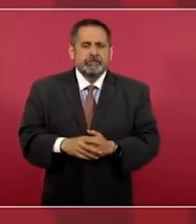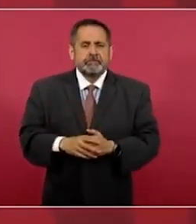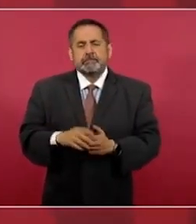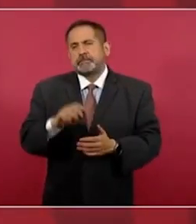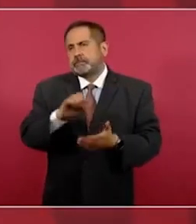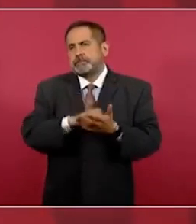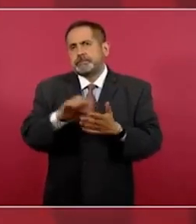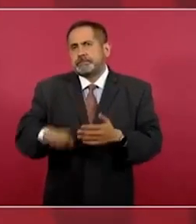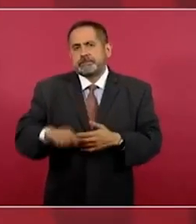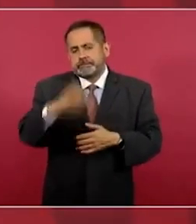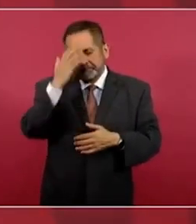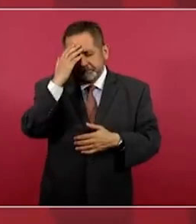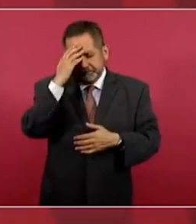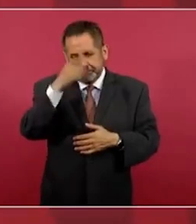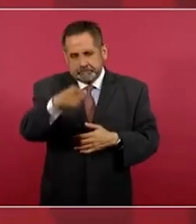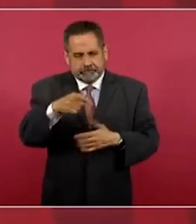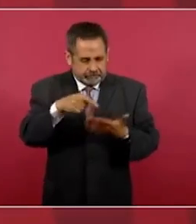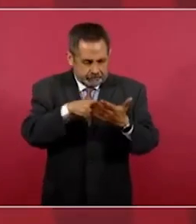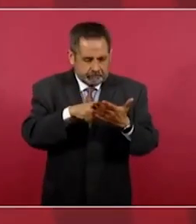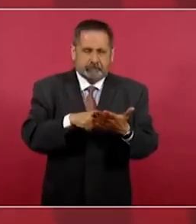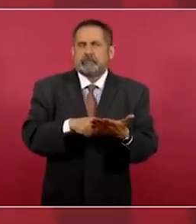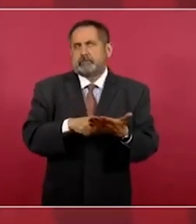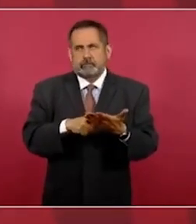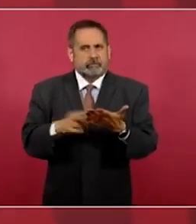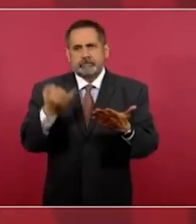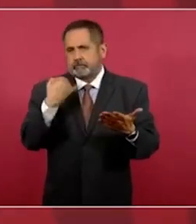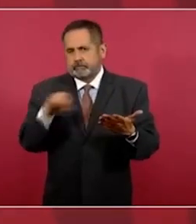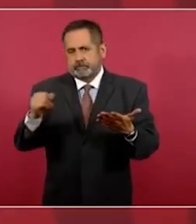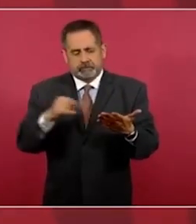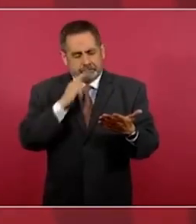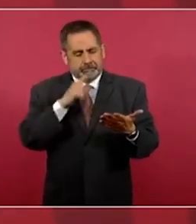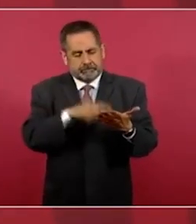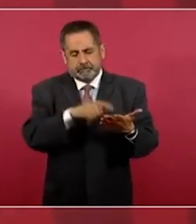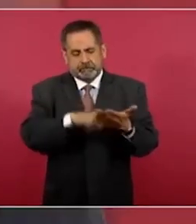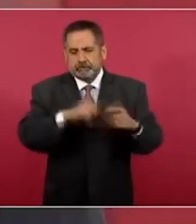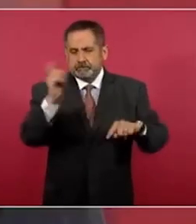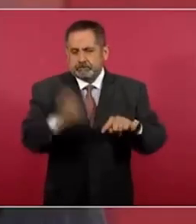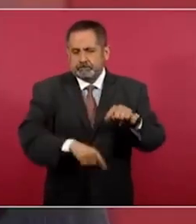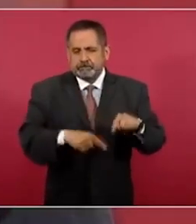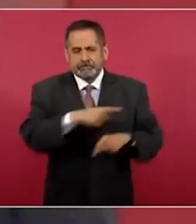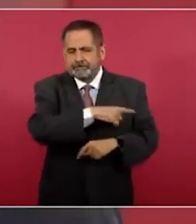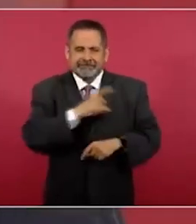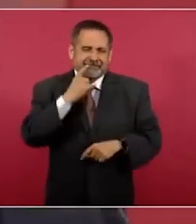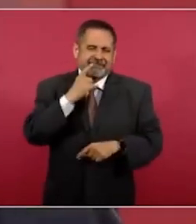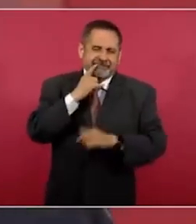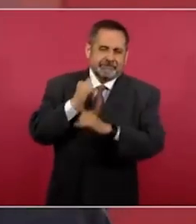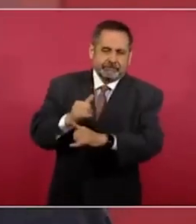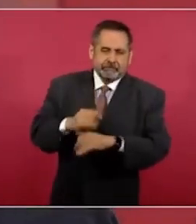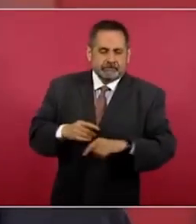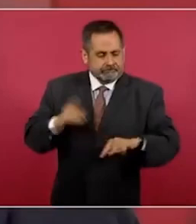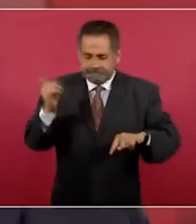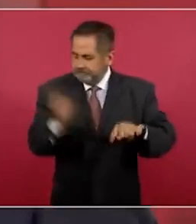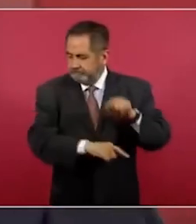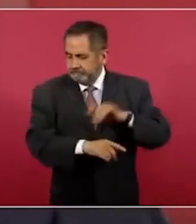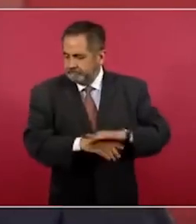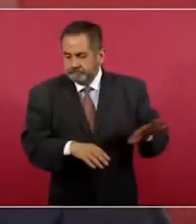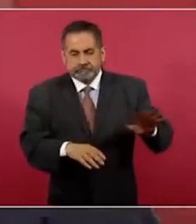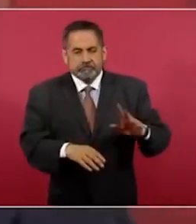absurdo, la vileza de no considerar